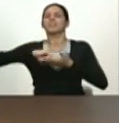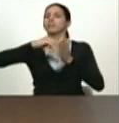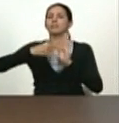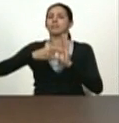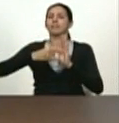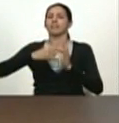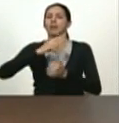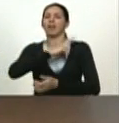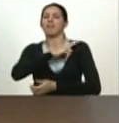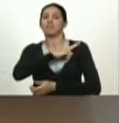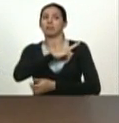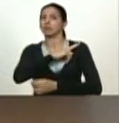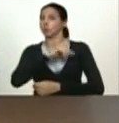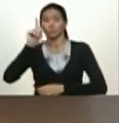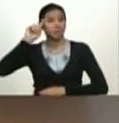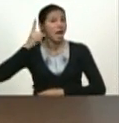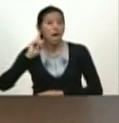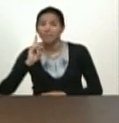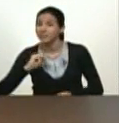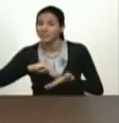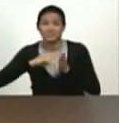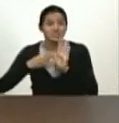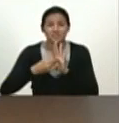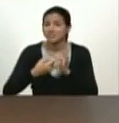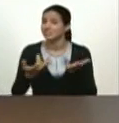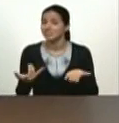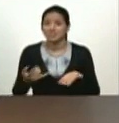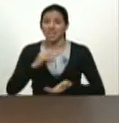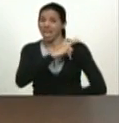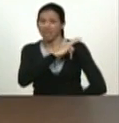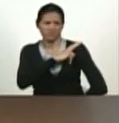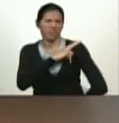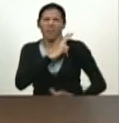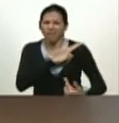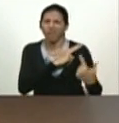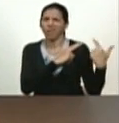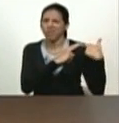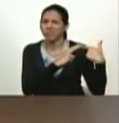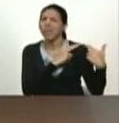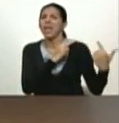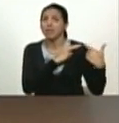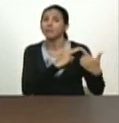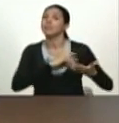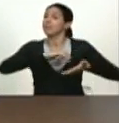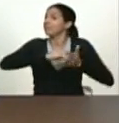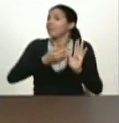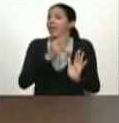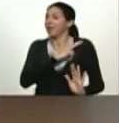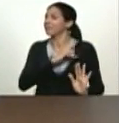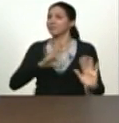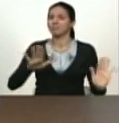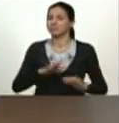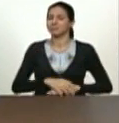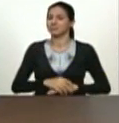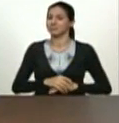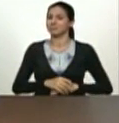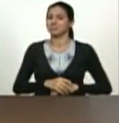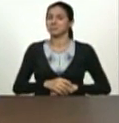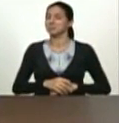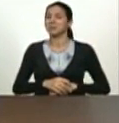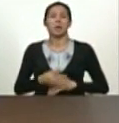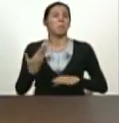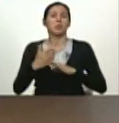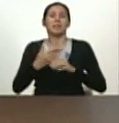y me enseñó a lo que es ser jefe jefe jefe como que dicen man que tenga cochocho